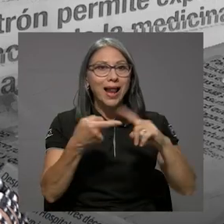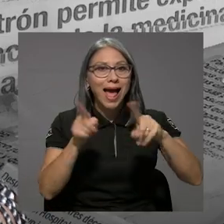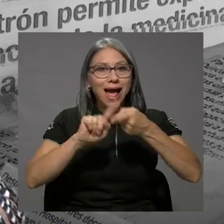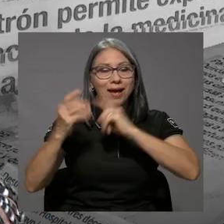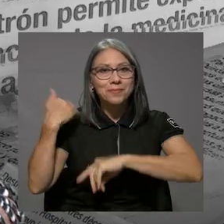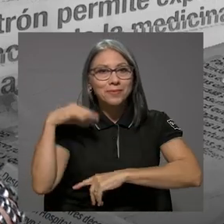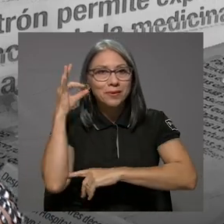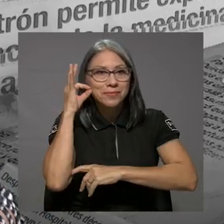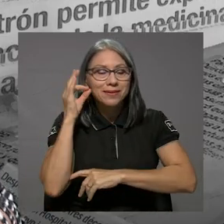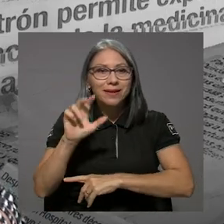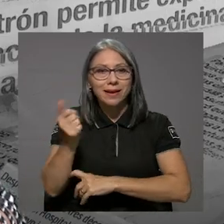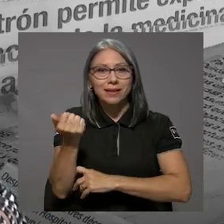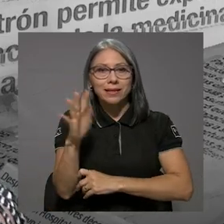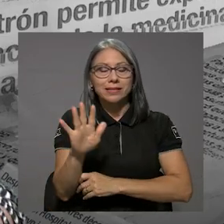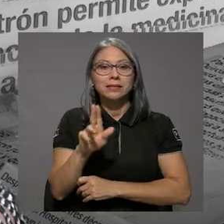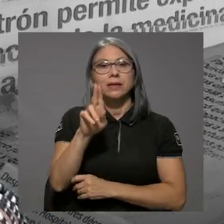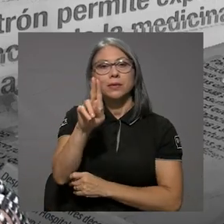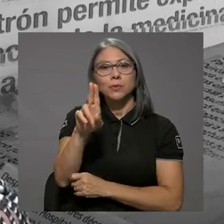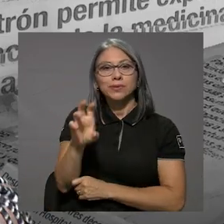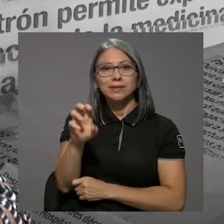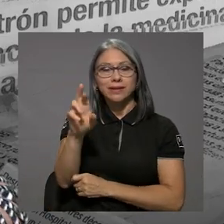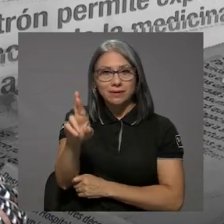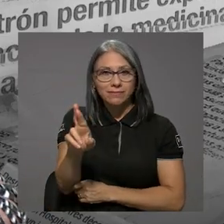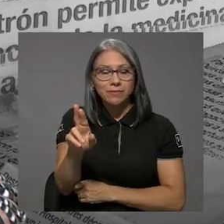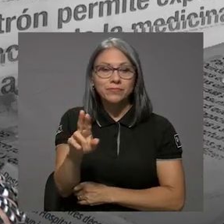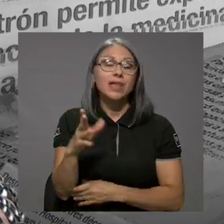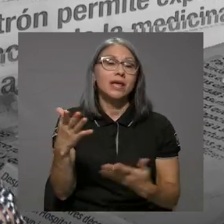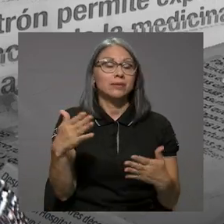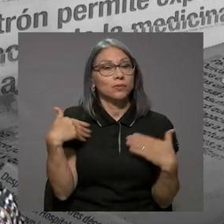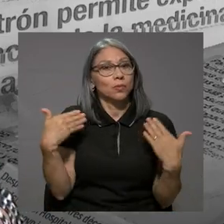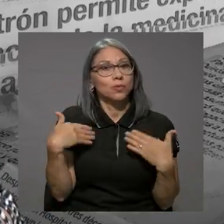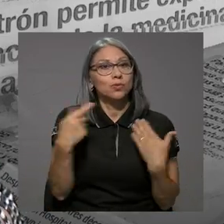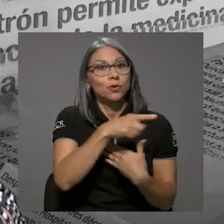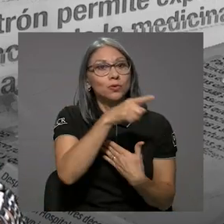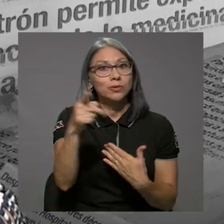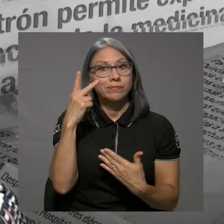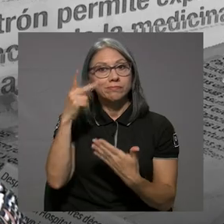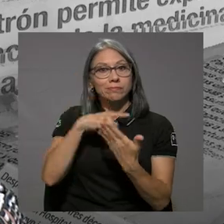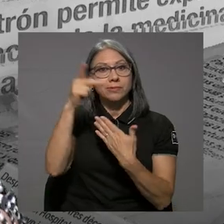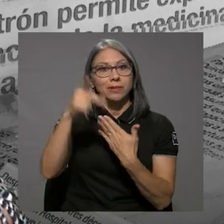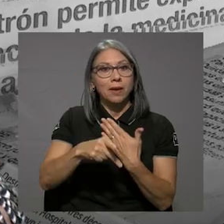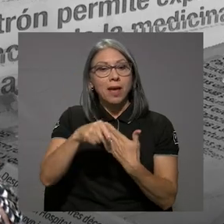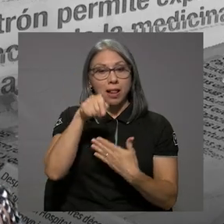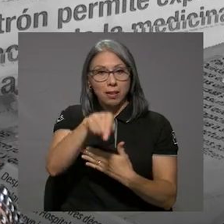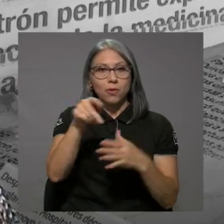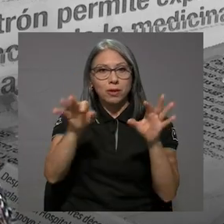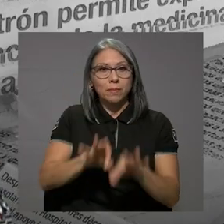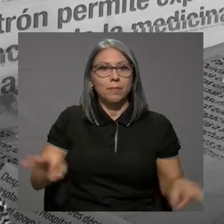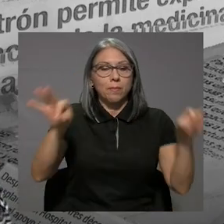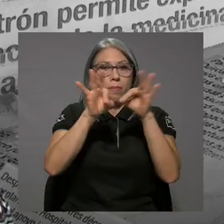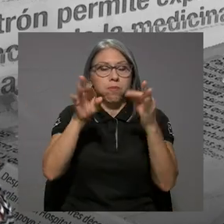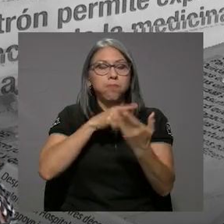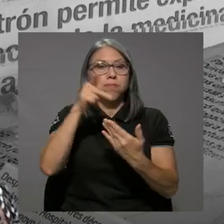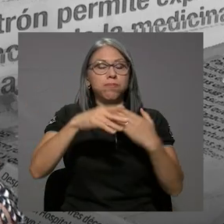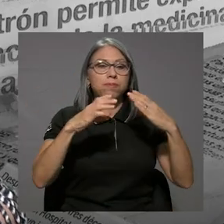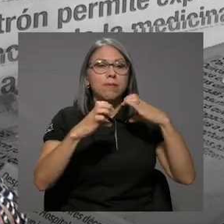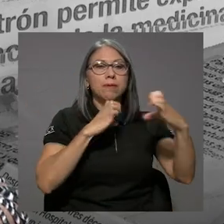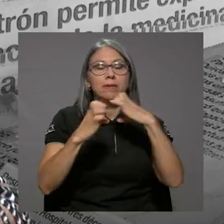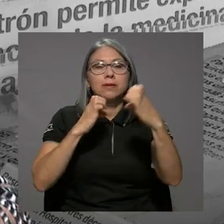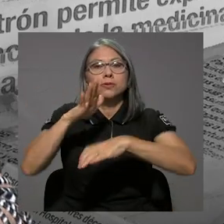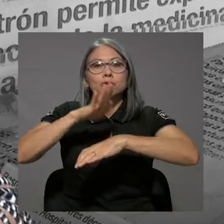Hola amigo y amiga de Canal 15 UCR, un gusto que esté en Lo que importa, un programa de entrevistas